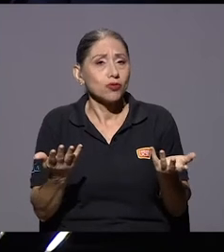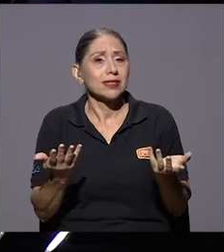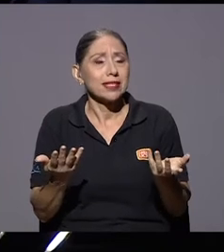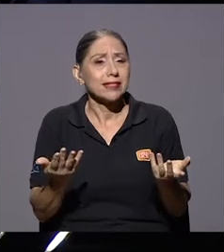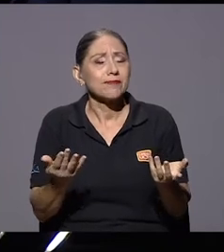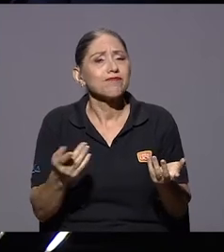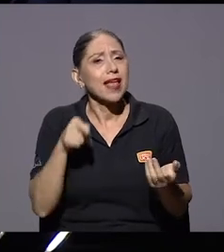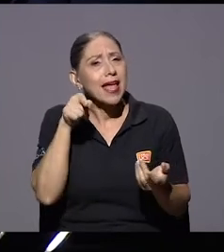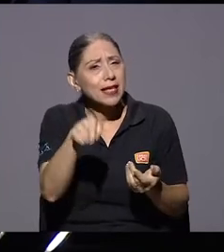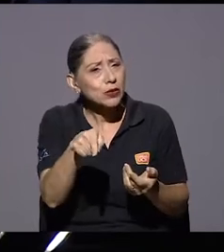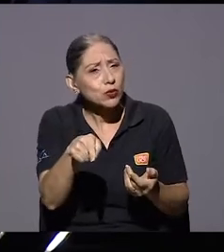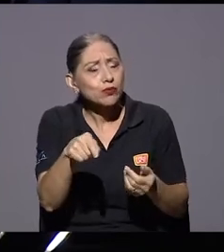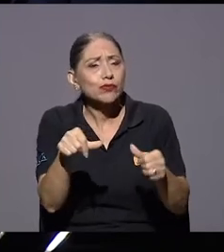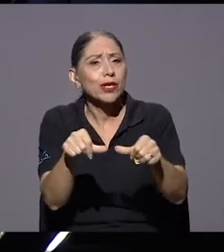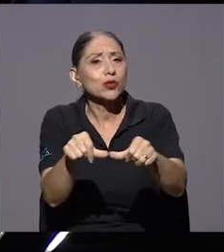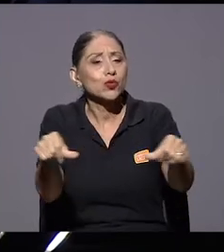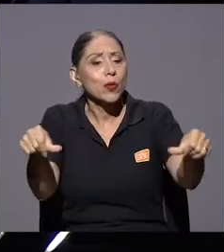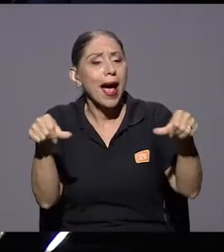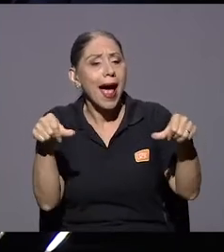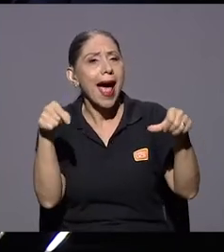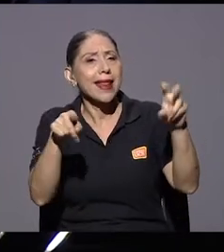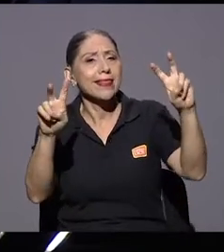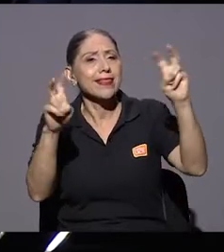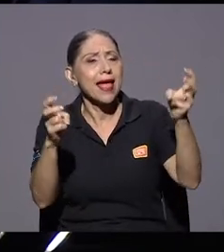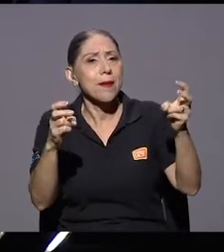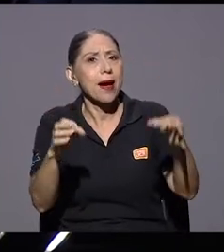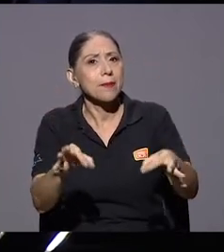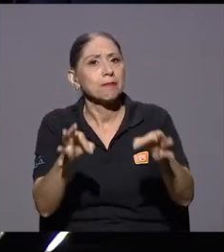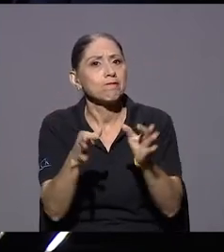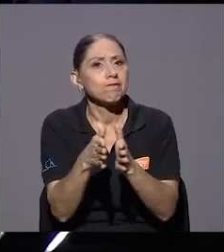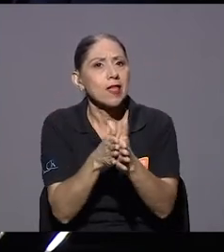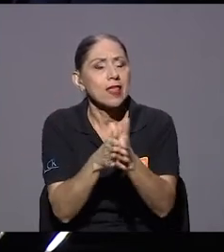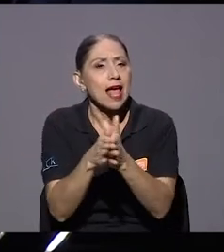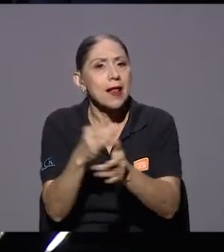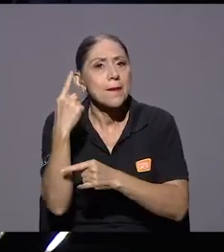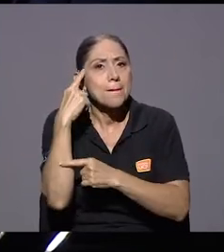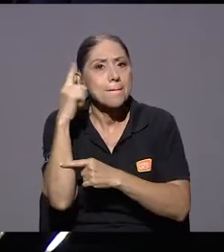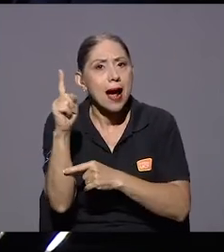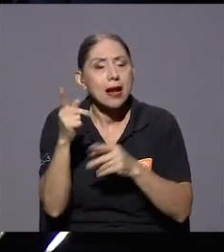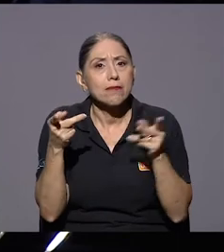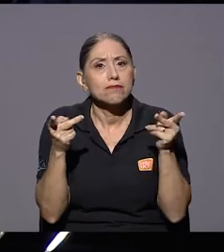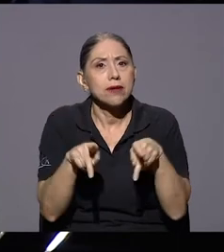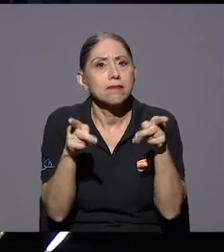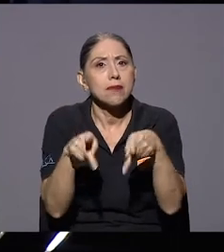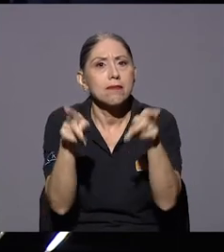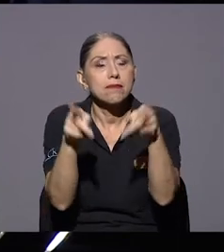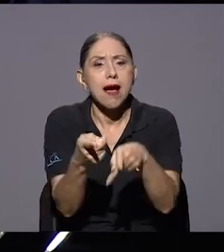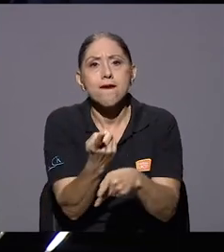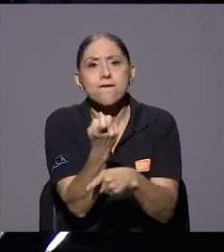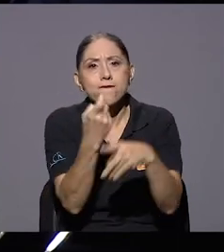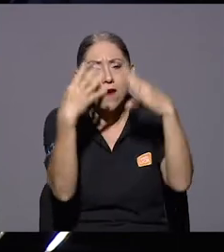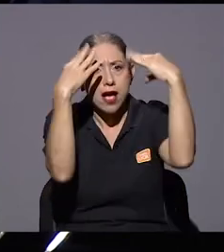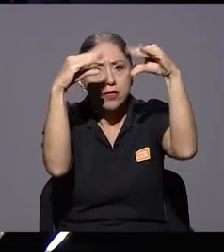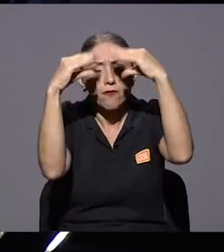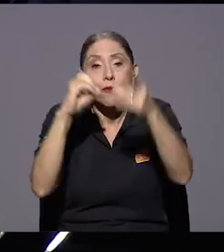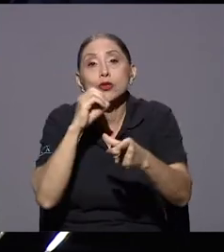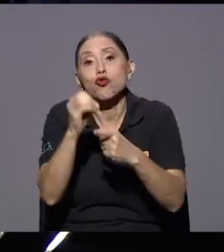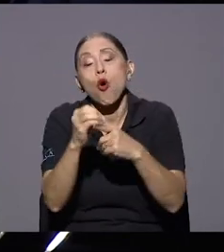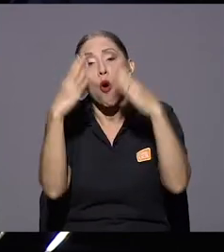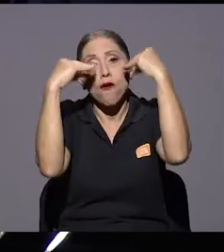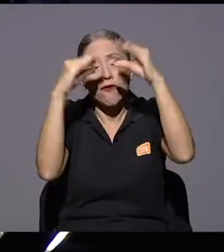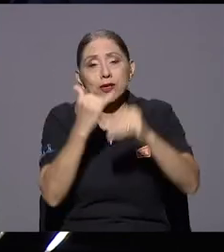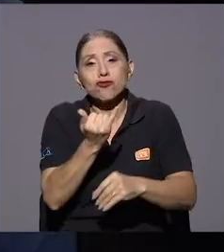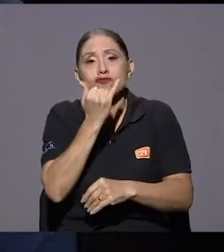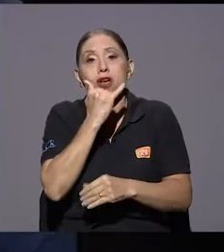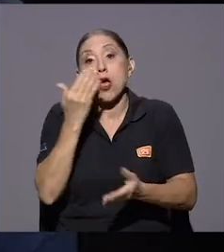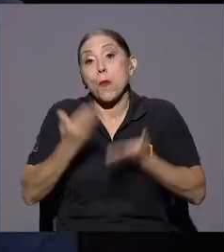vuelve un campo ideal para generar y viralizar desinformación posiblemente en la elección que venga va a